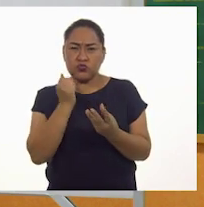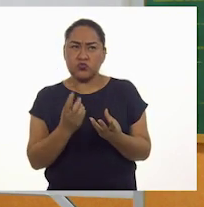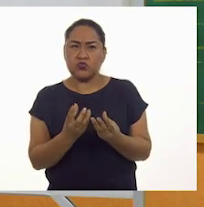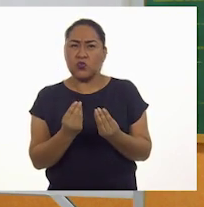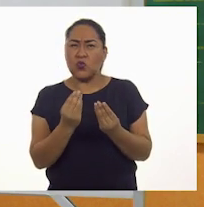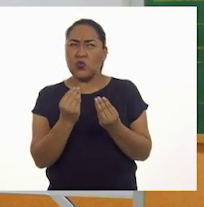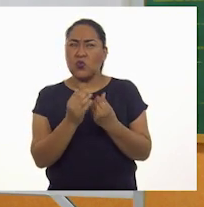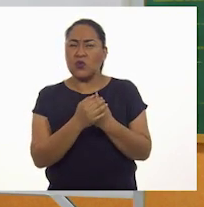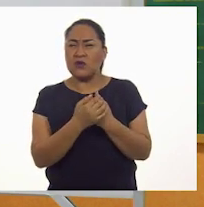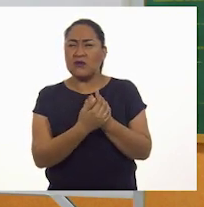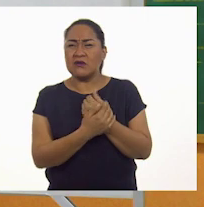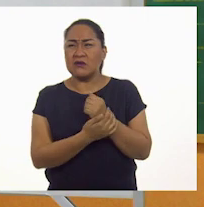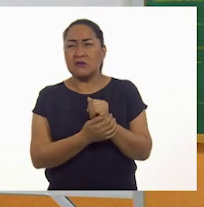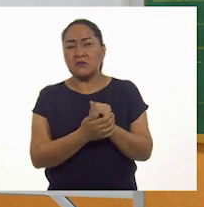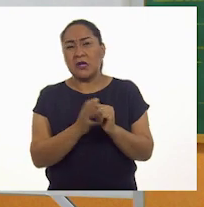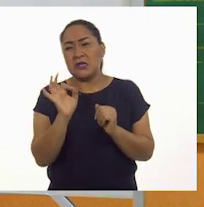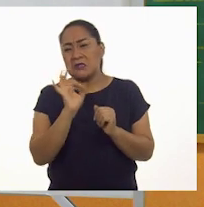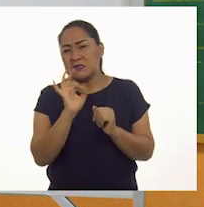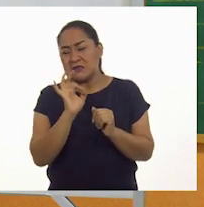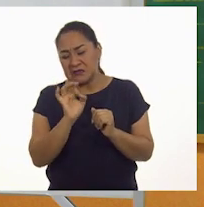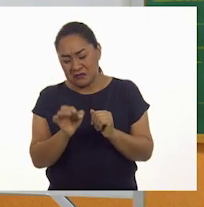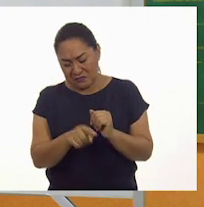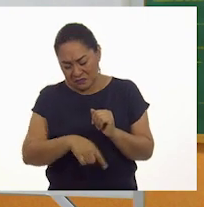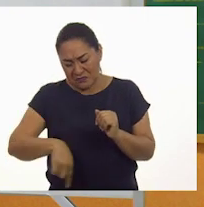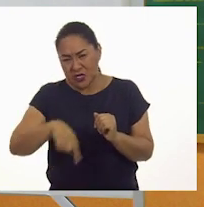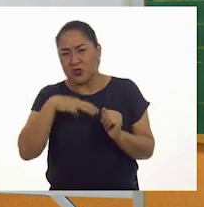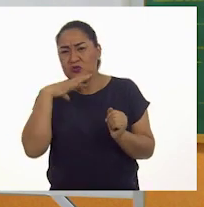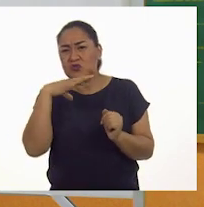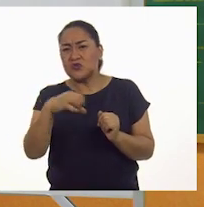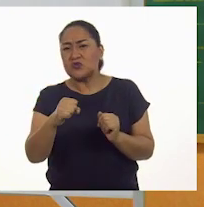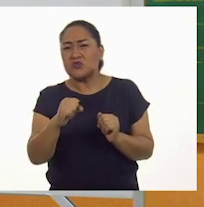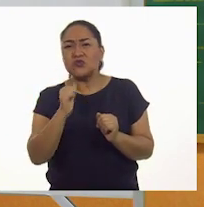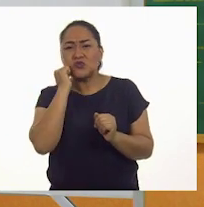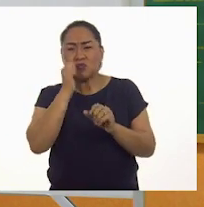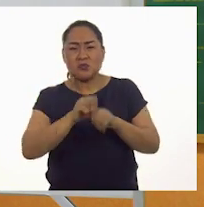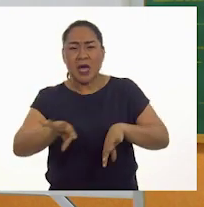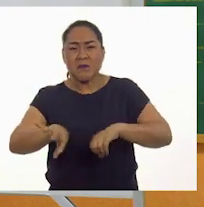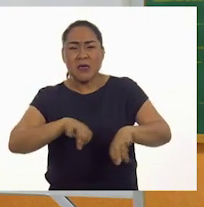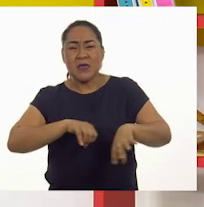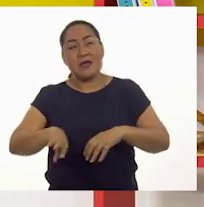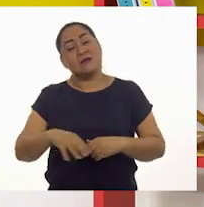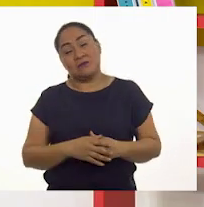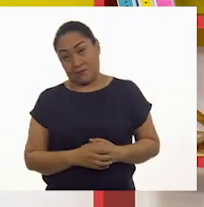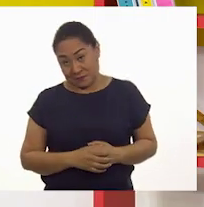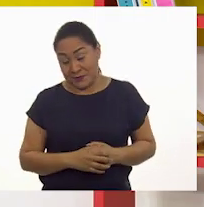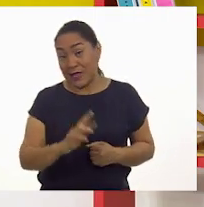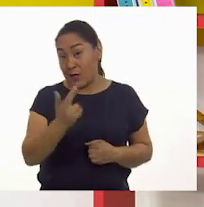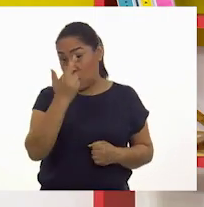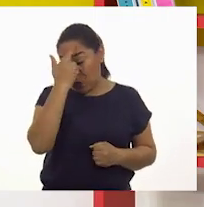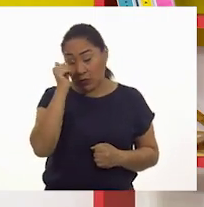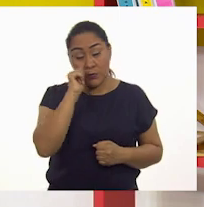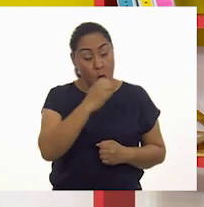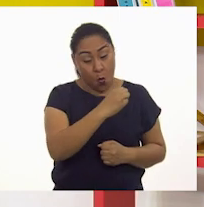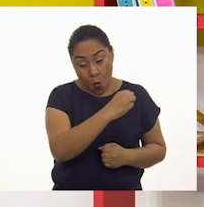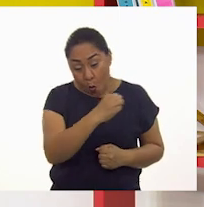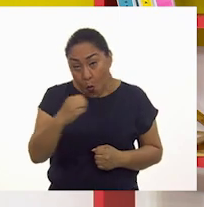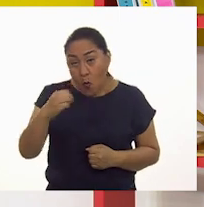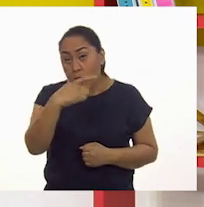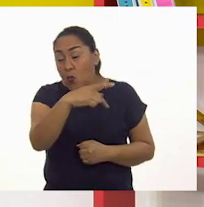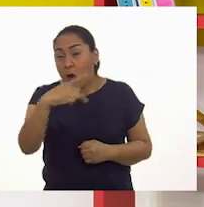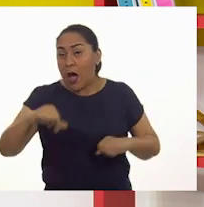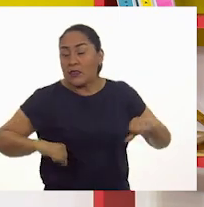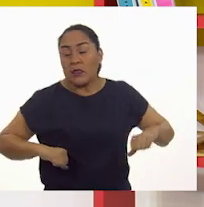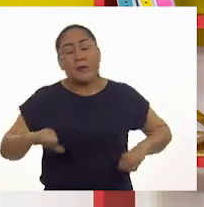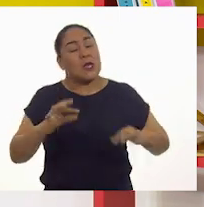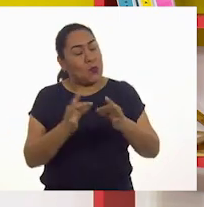jabón y a lo mejor ensuciaría yo el lavabo con jabón. Muy bien. Recuerden que el orden de las actividades es importante siempre y